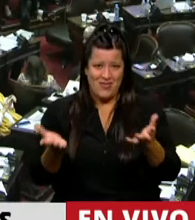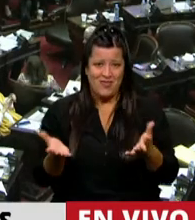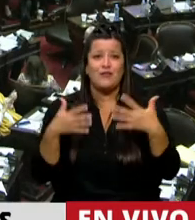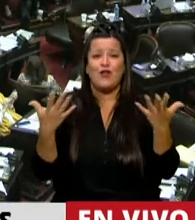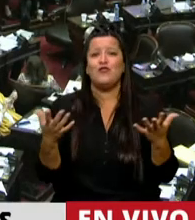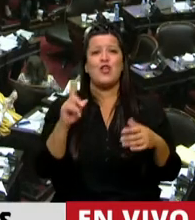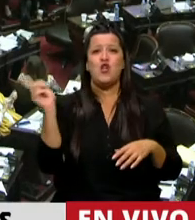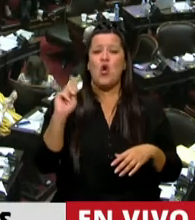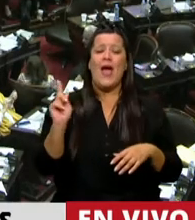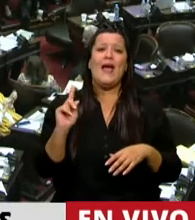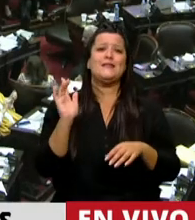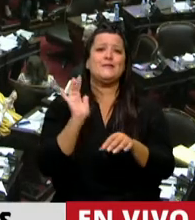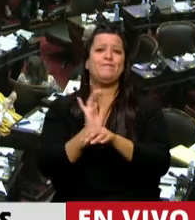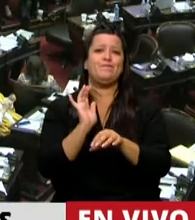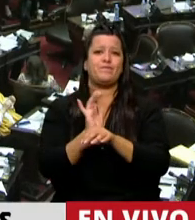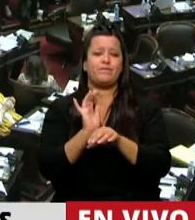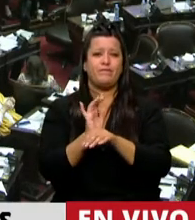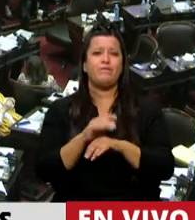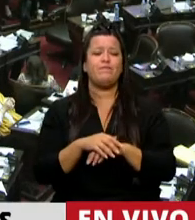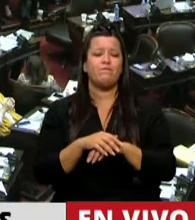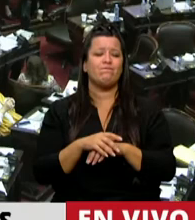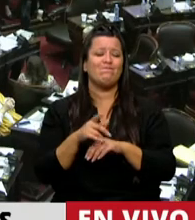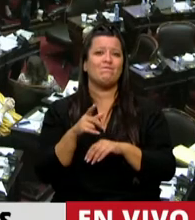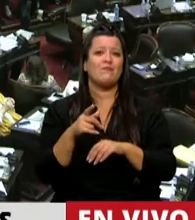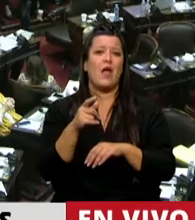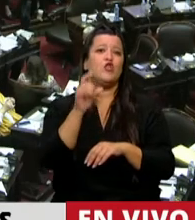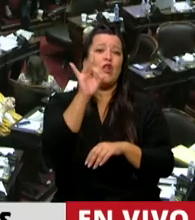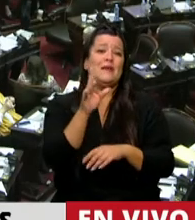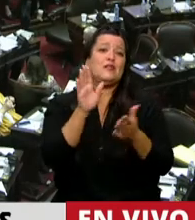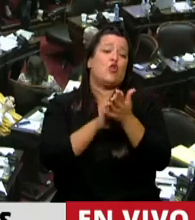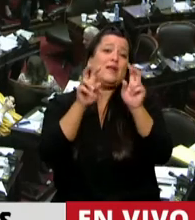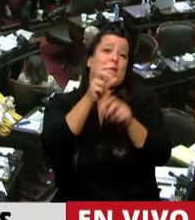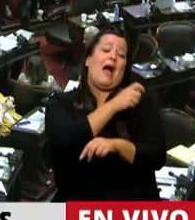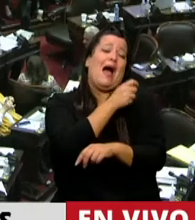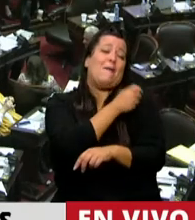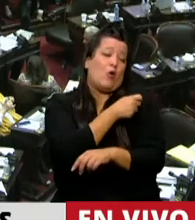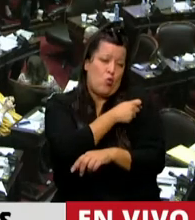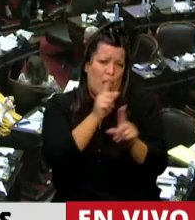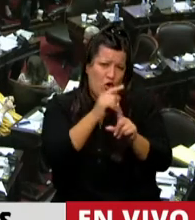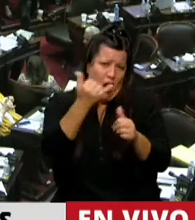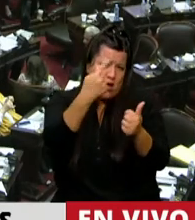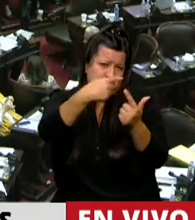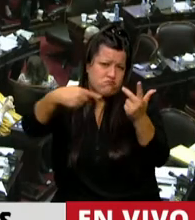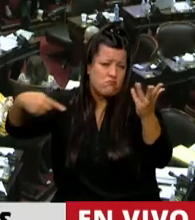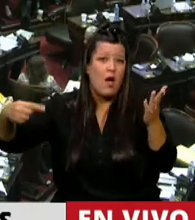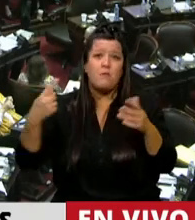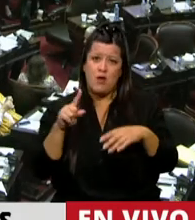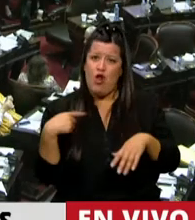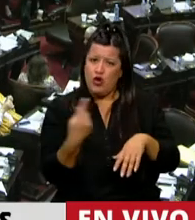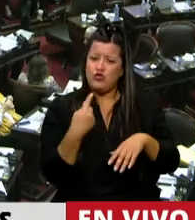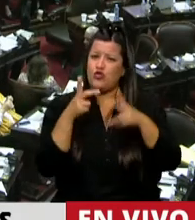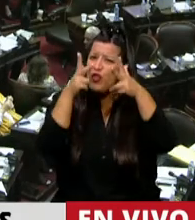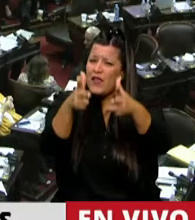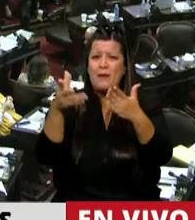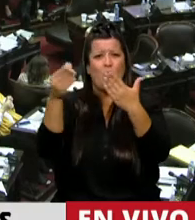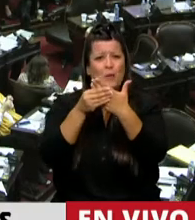privativo de lo que sucede con las vacunas, que es realmente elocuente, cruel, y que hemos planteado inclusive al